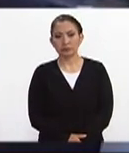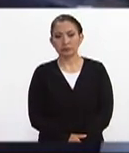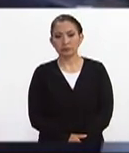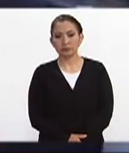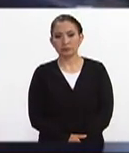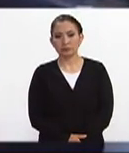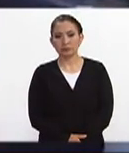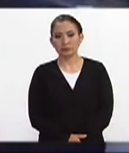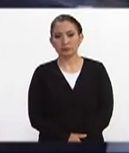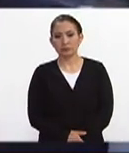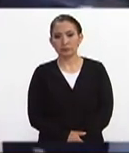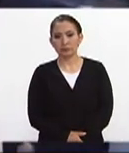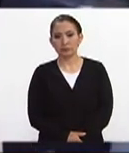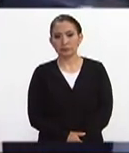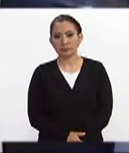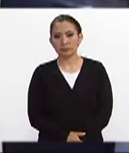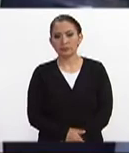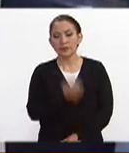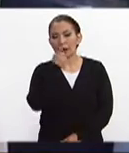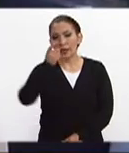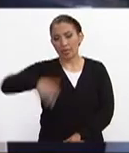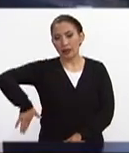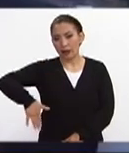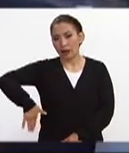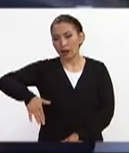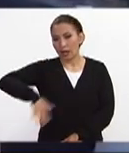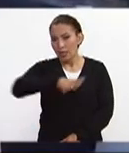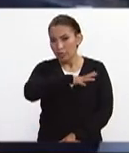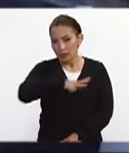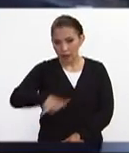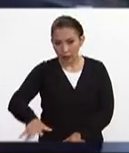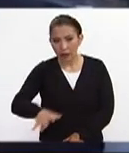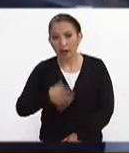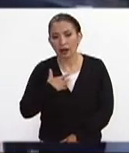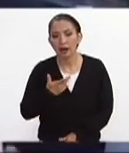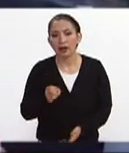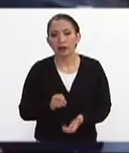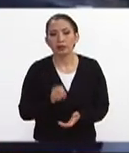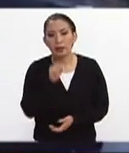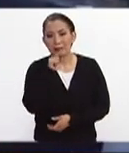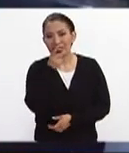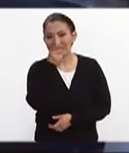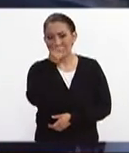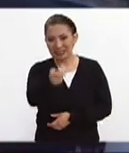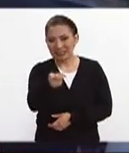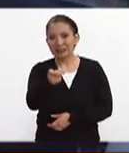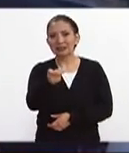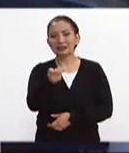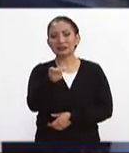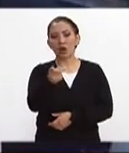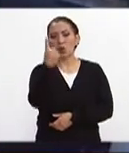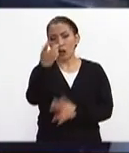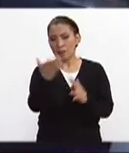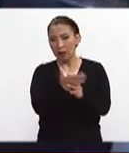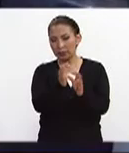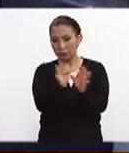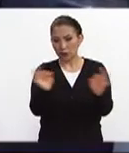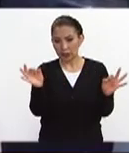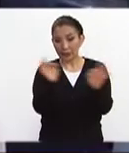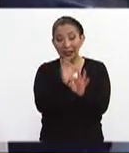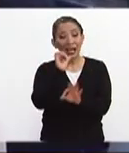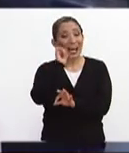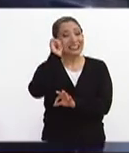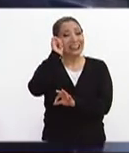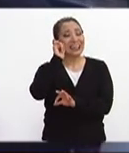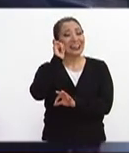bueno ya no lo comentaba ya no lo comentaba el general también él comentó una parte muy importante